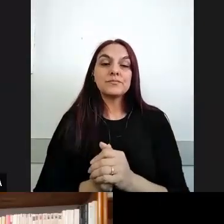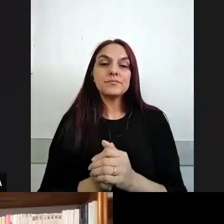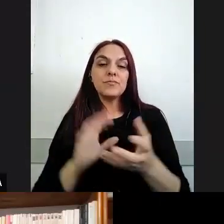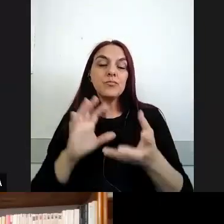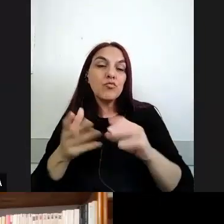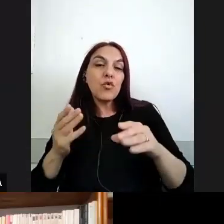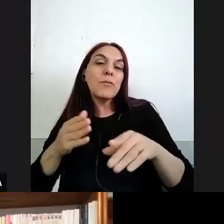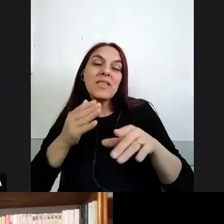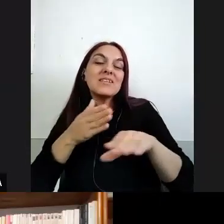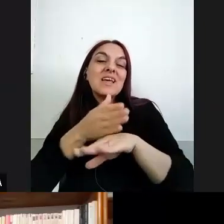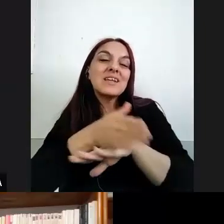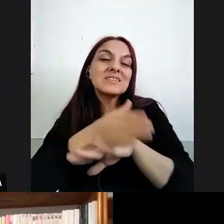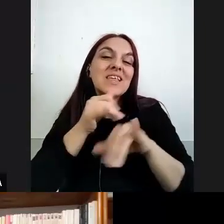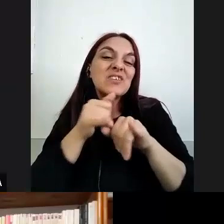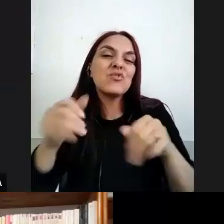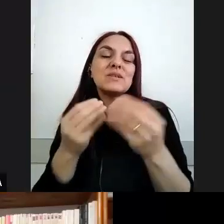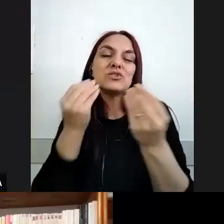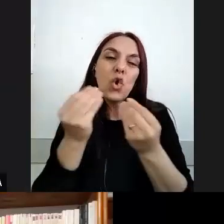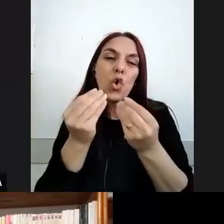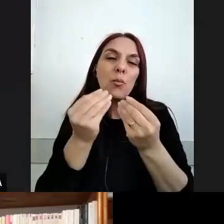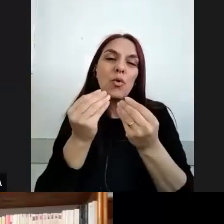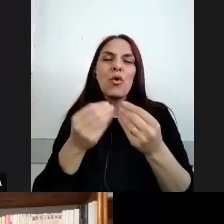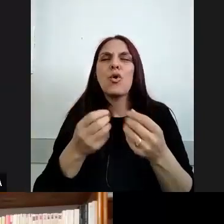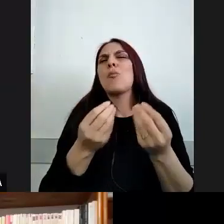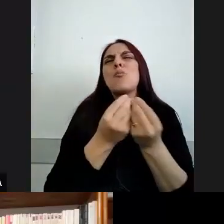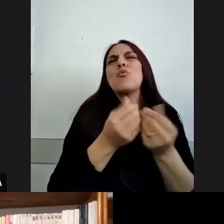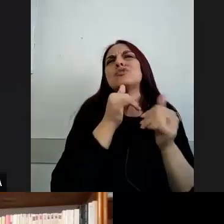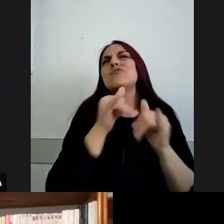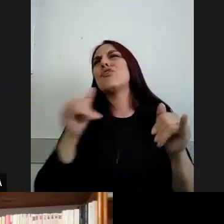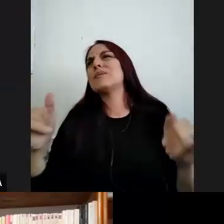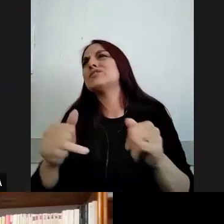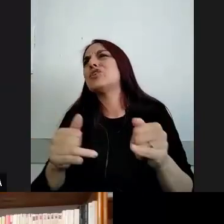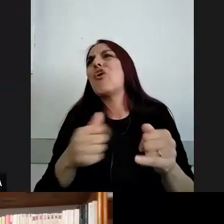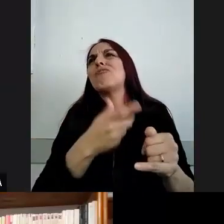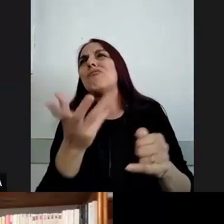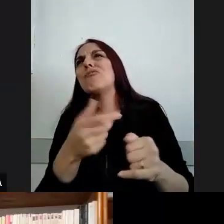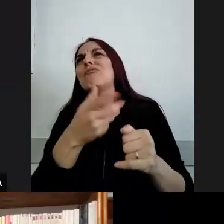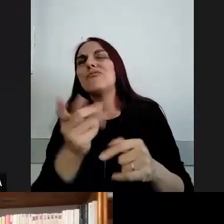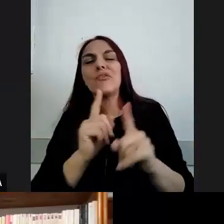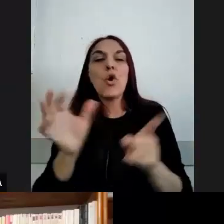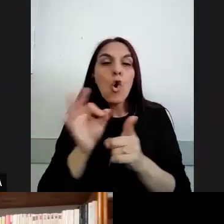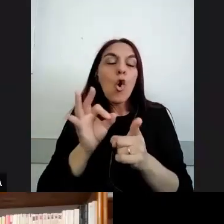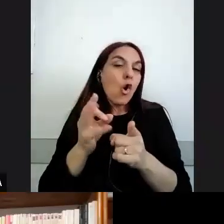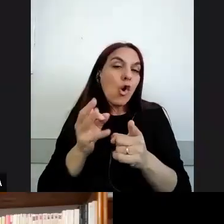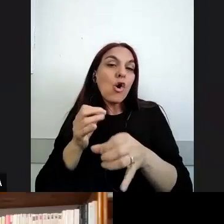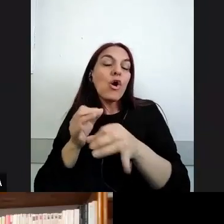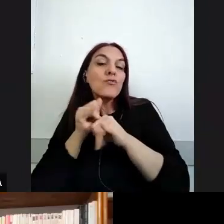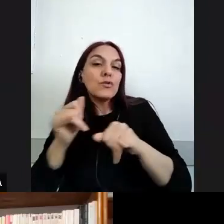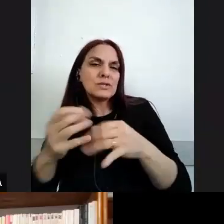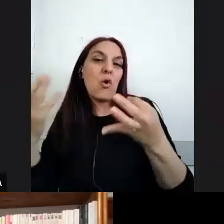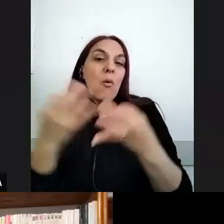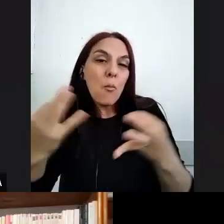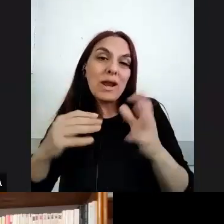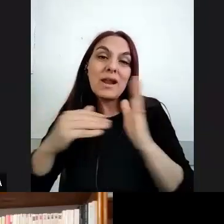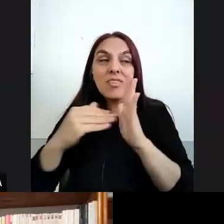información información cuantitativa y cualitativa que nos hablan de esto esto es muy importante en la formación con quienes